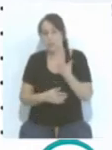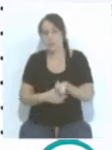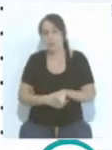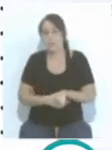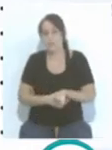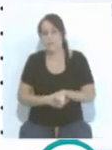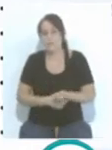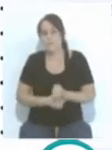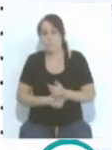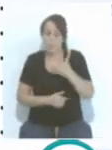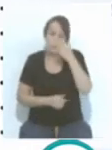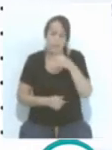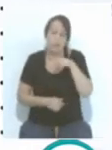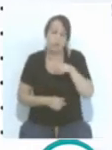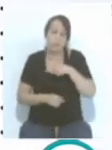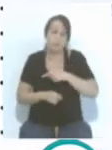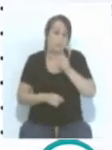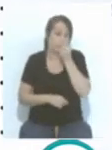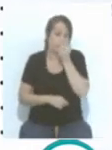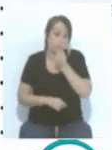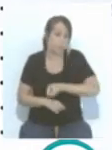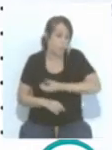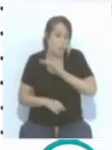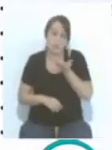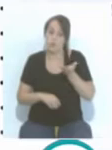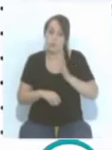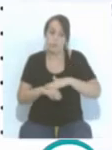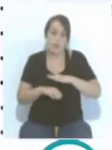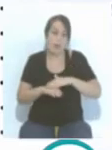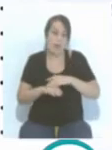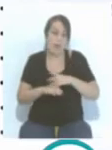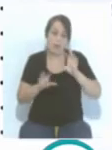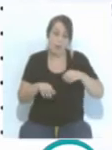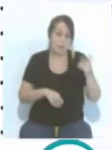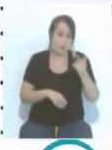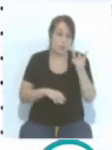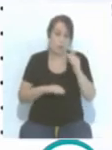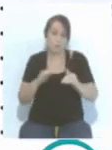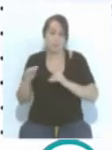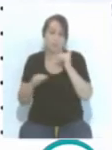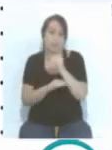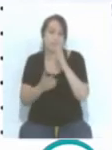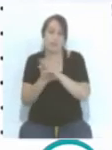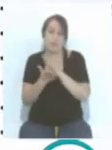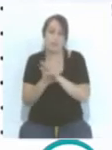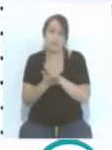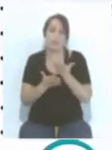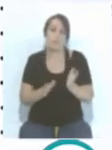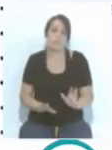yo creo que era el favorito con el Cádiz para haber subido los dos juntos tranquilos, y sin embargo ha sido